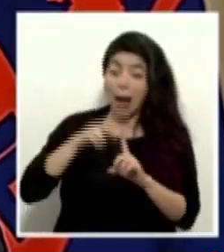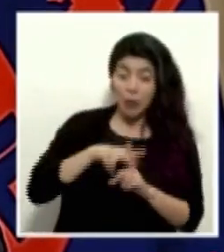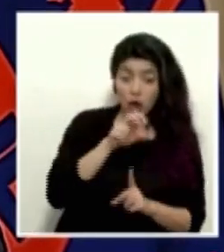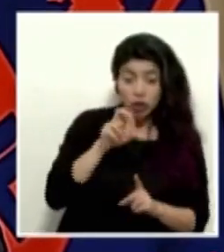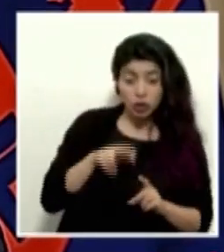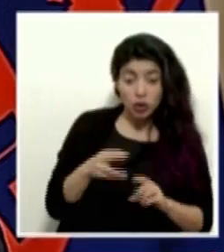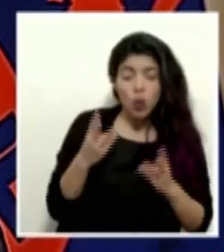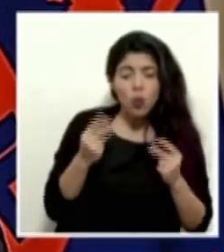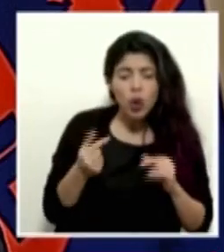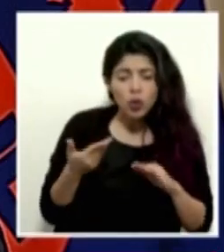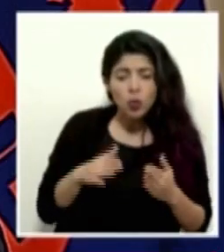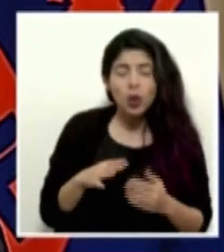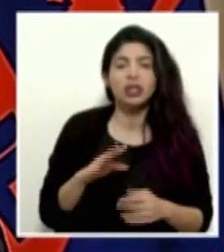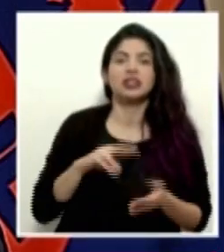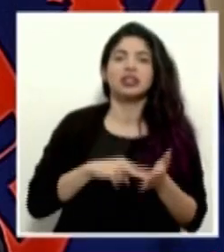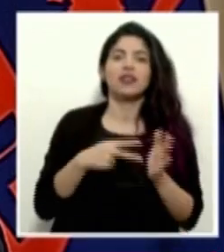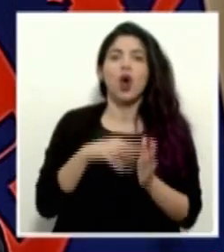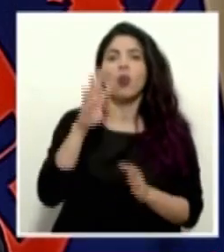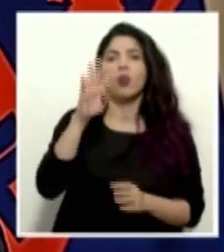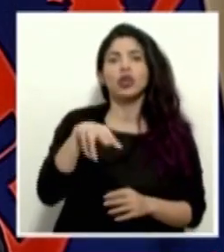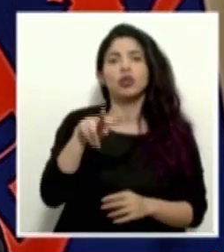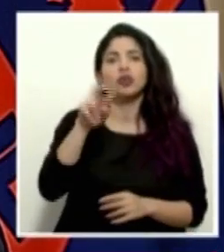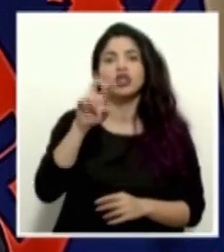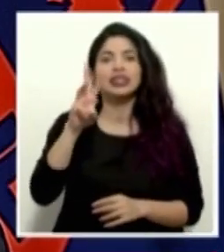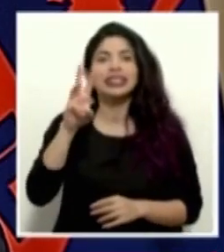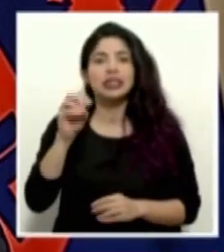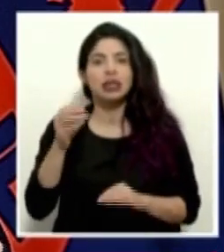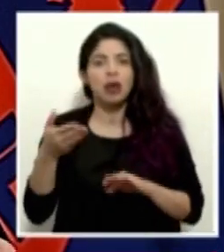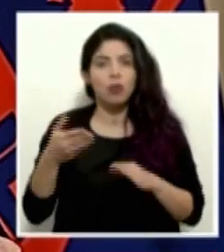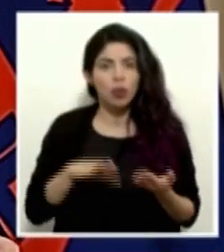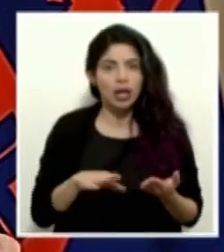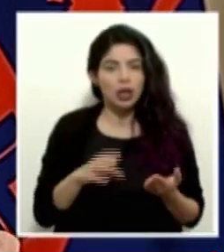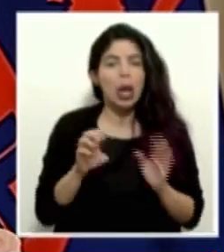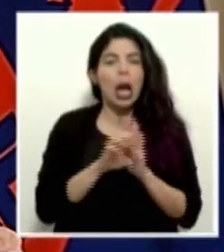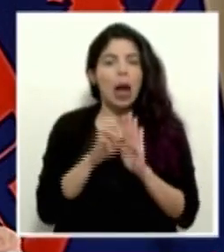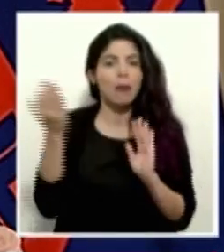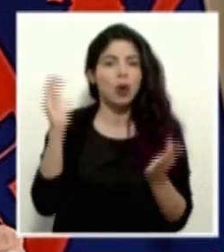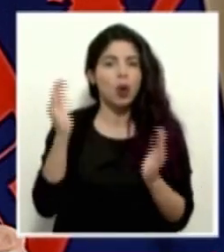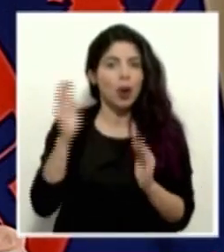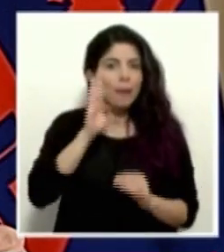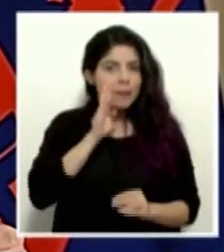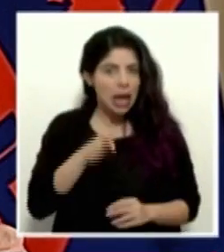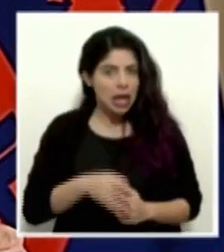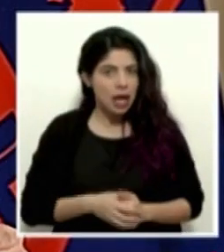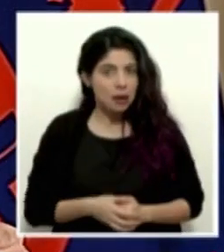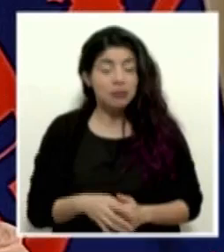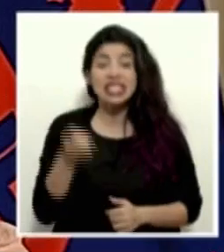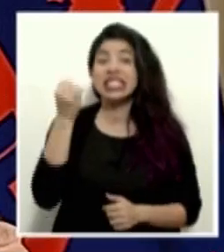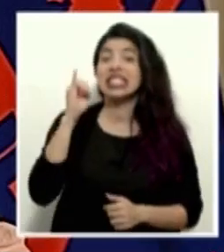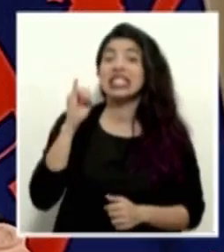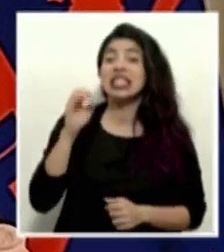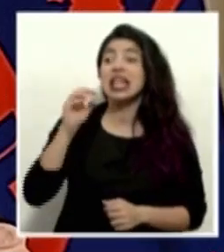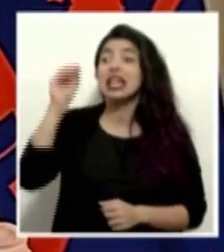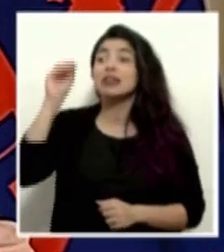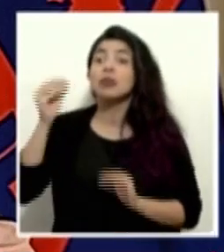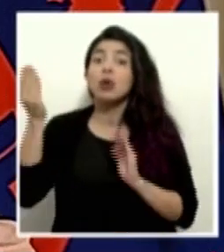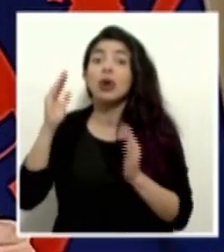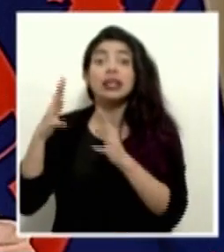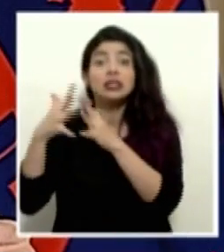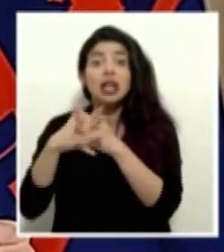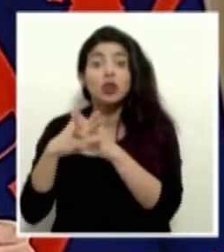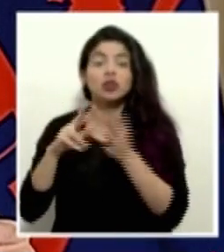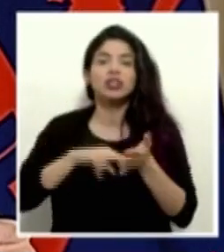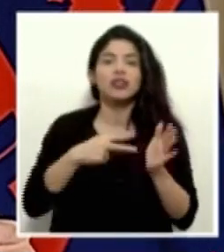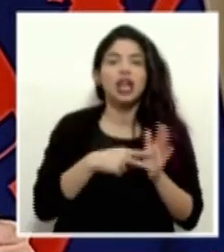tendríamos ya 4.260 muertos. Si tuviéramos la misma tasa que Estados Unidos,